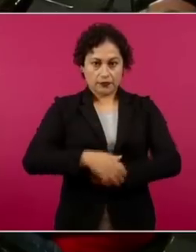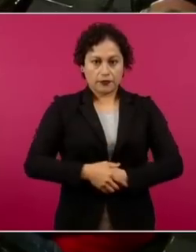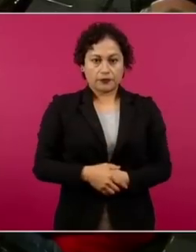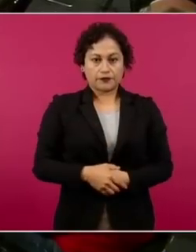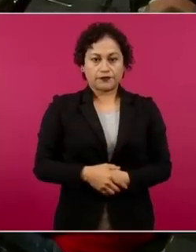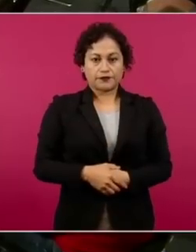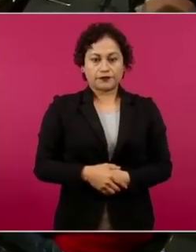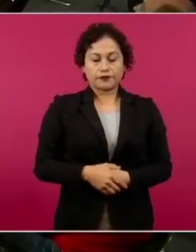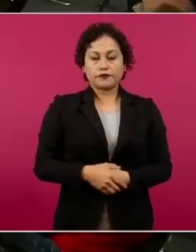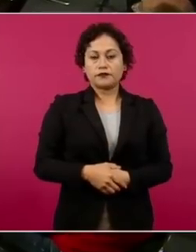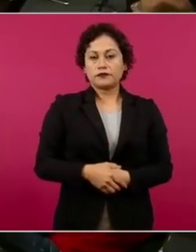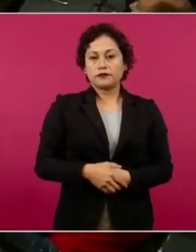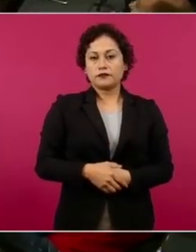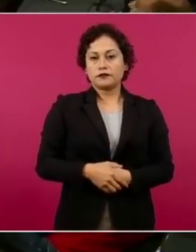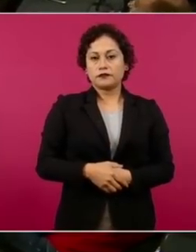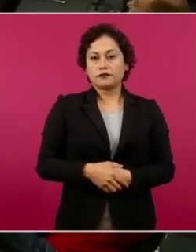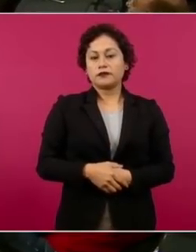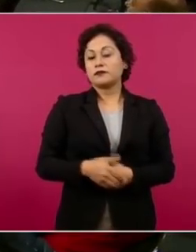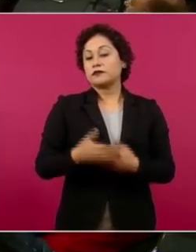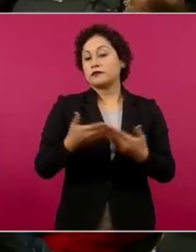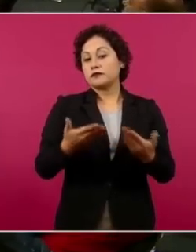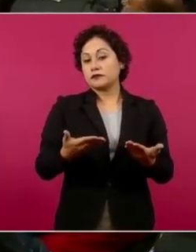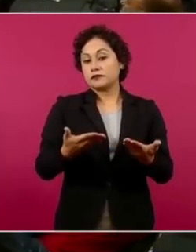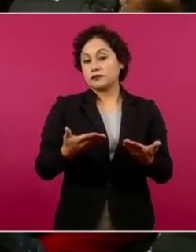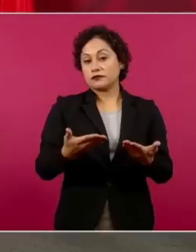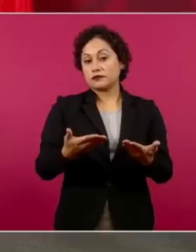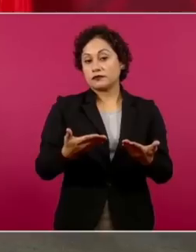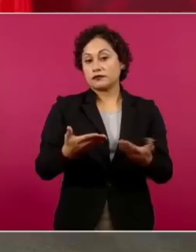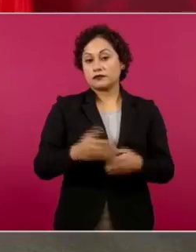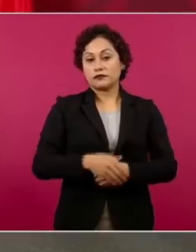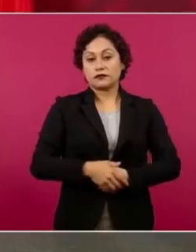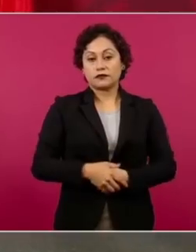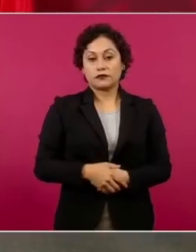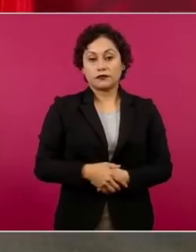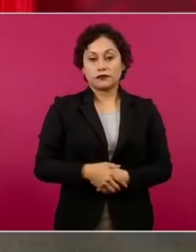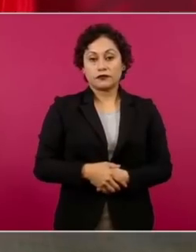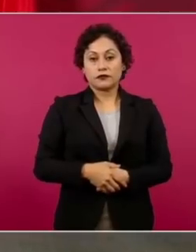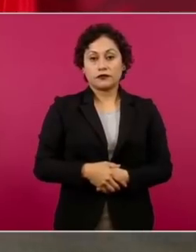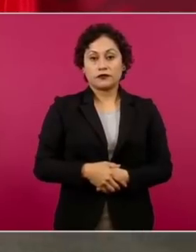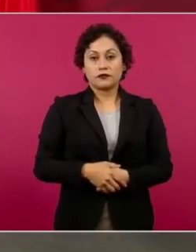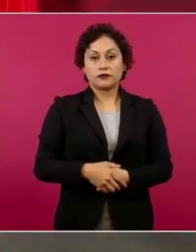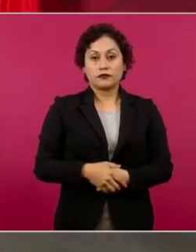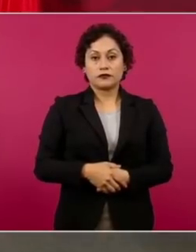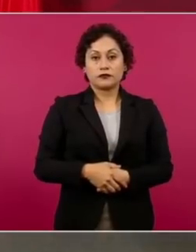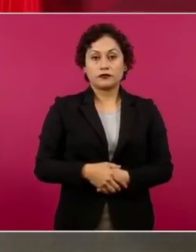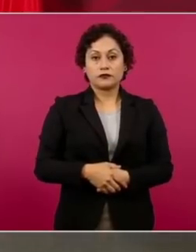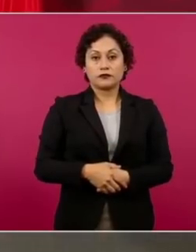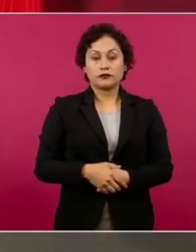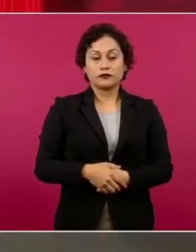pues el licenciado